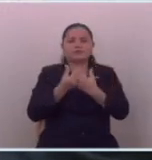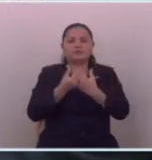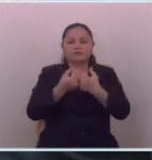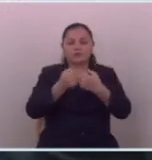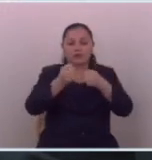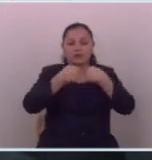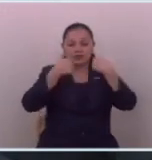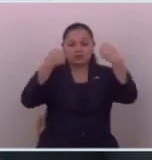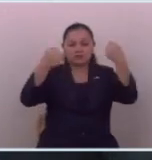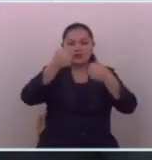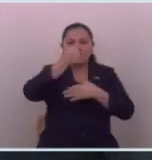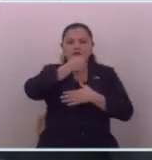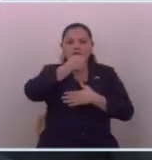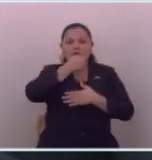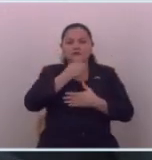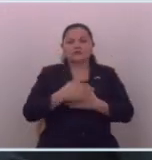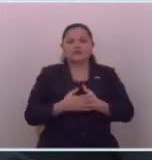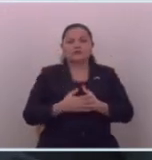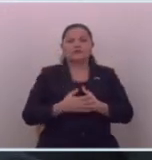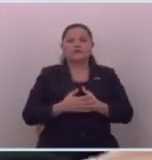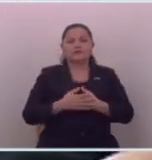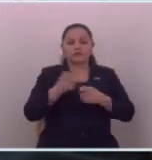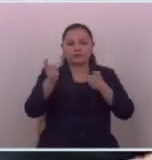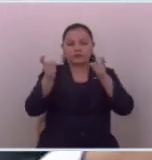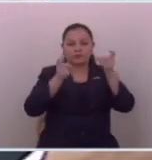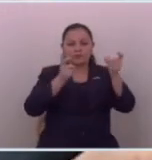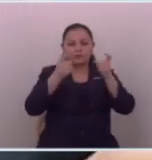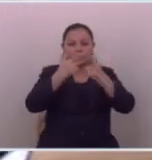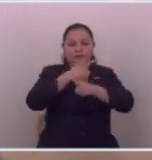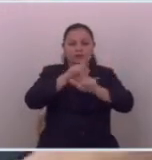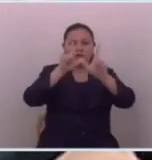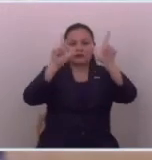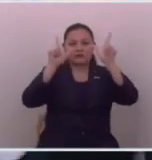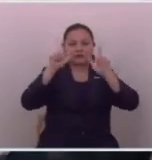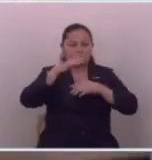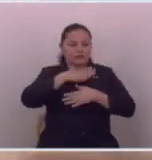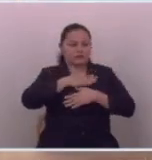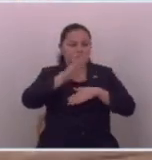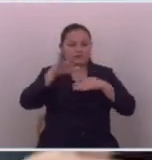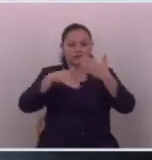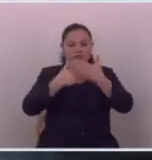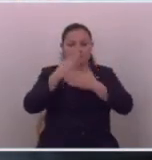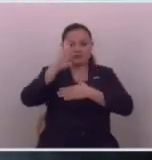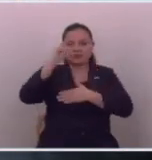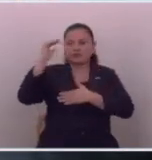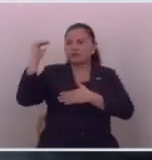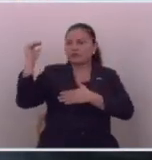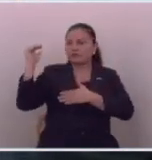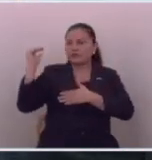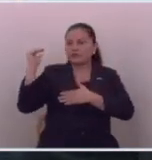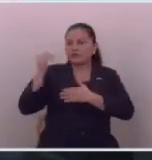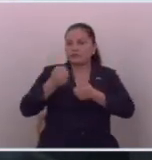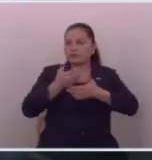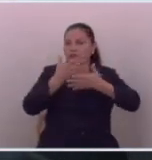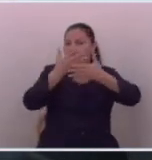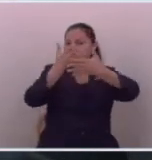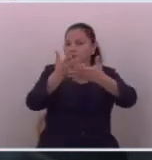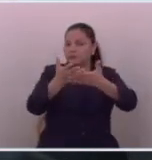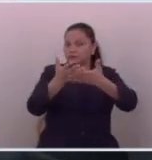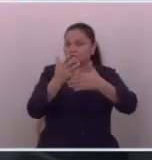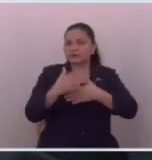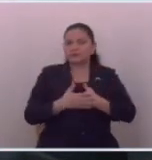empresarios de la información. Se mide con la libertad que tiene toda la nación para expresarse.